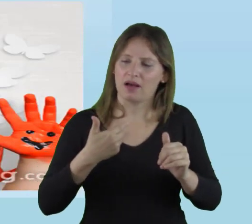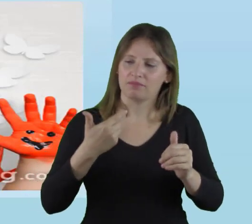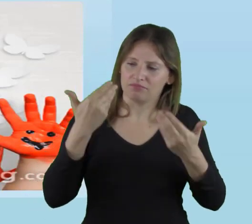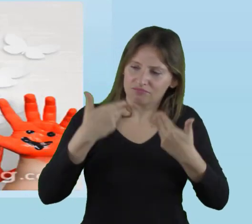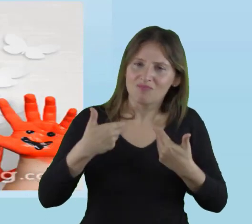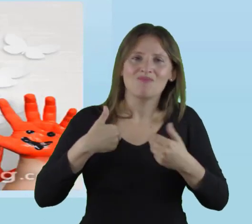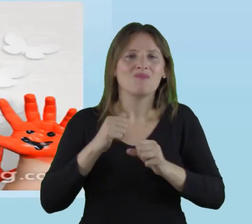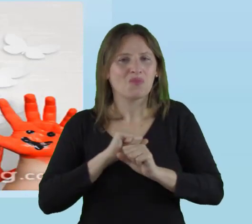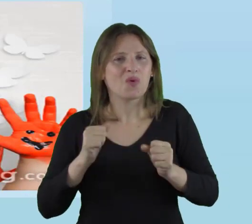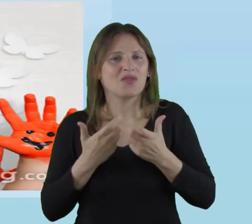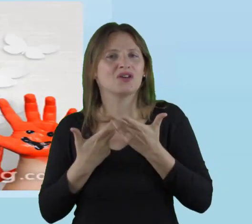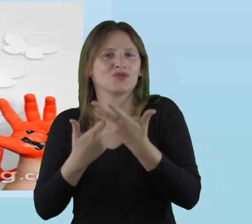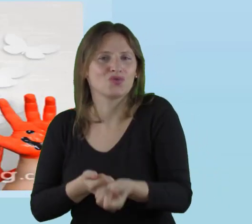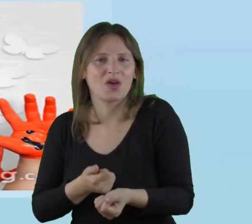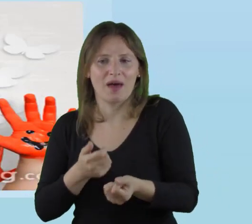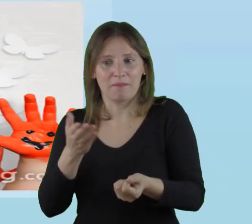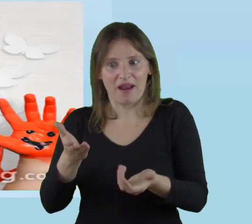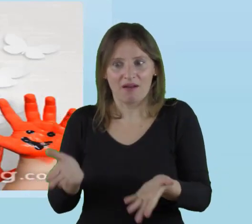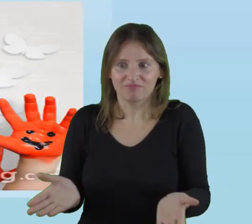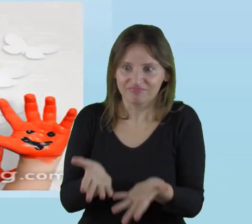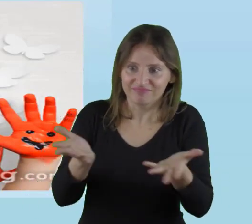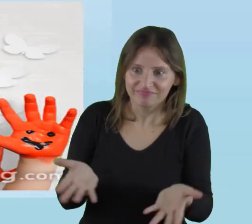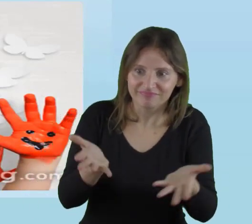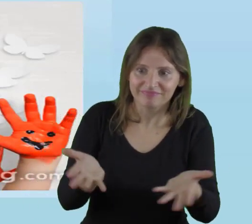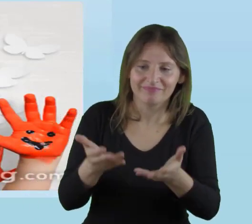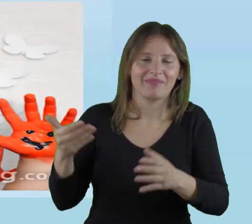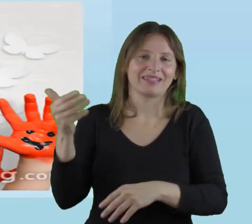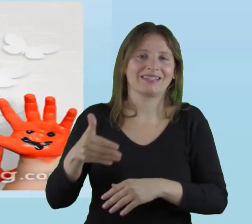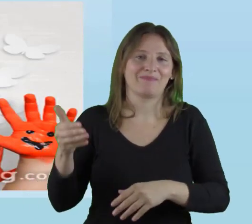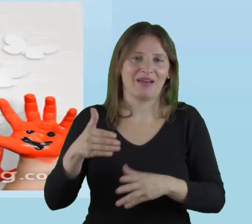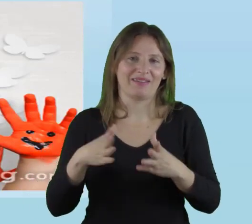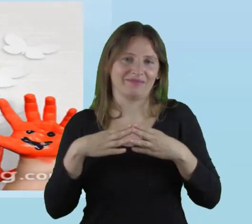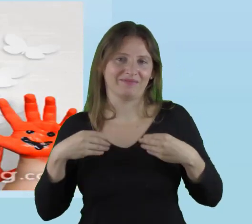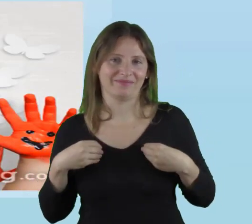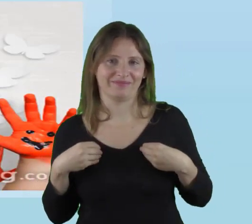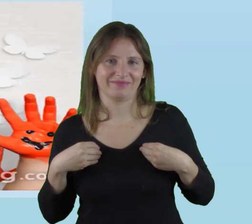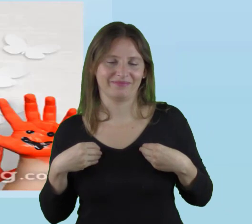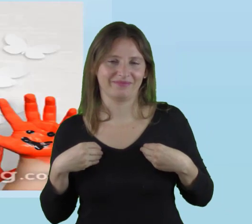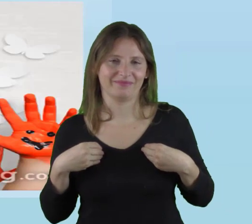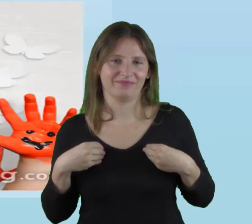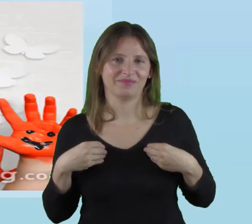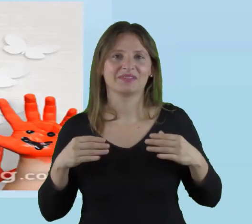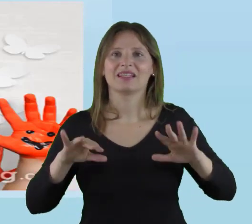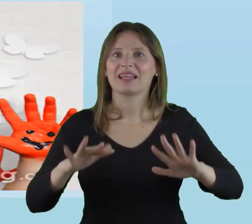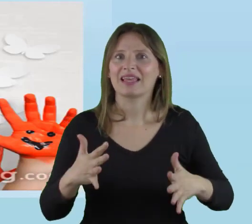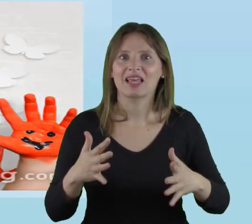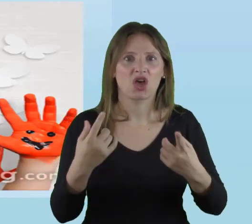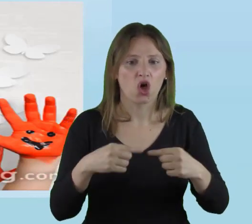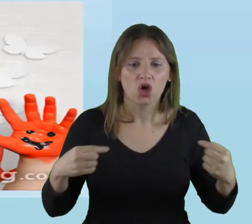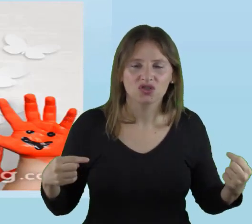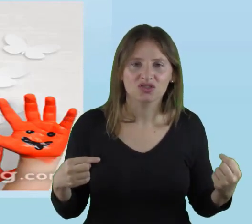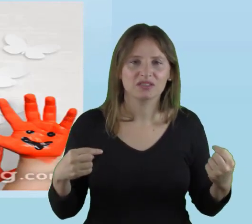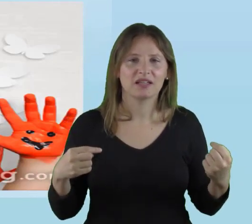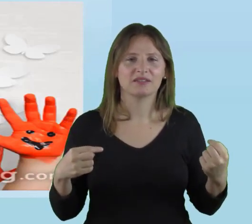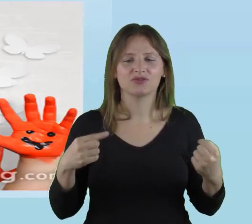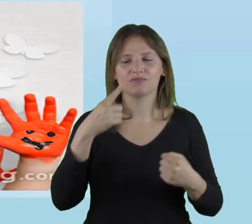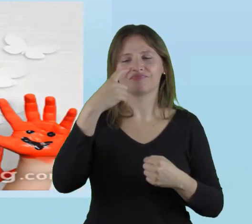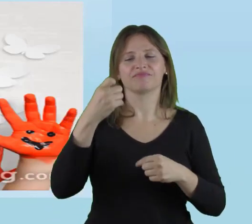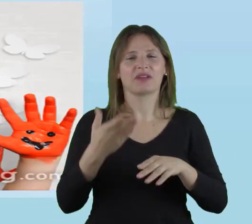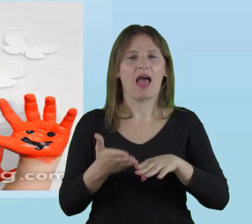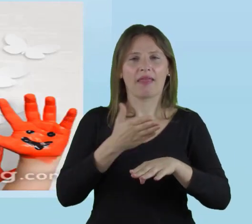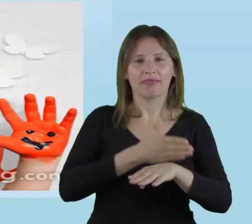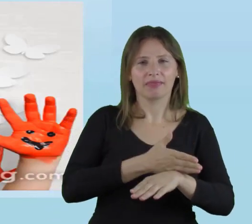ayudar para que pueda participar en el escenario de la escuela. ¿Qué voy a